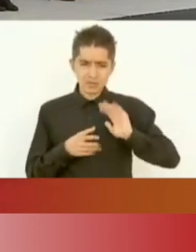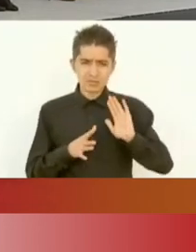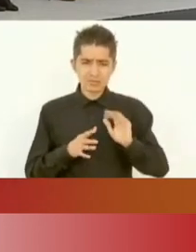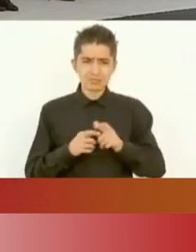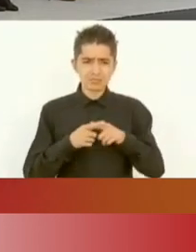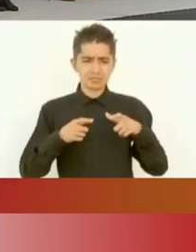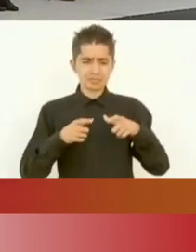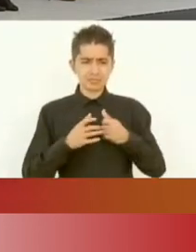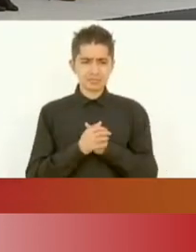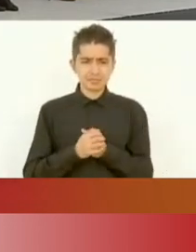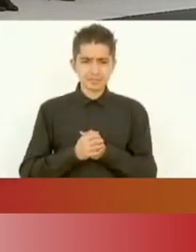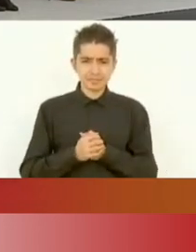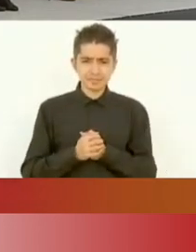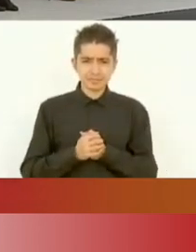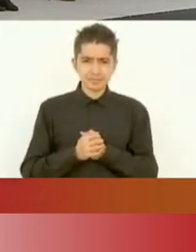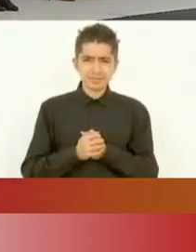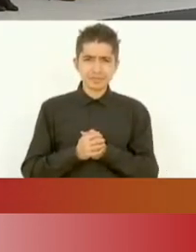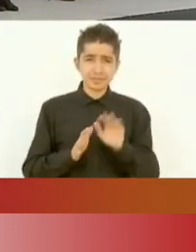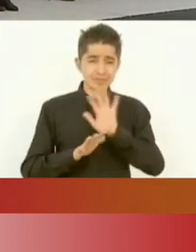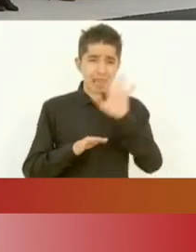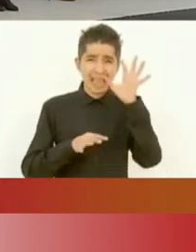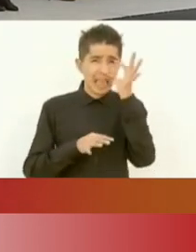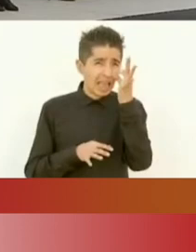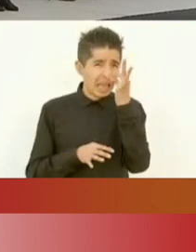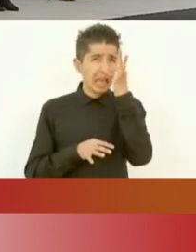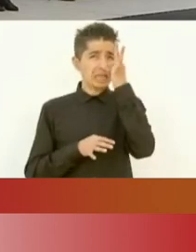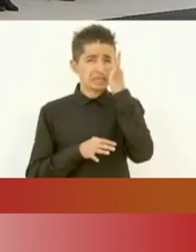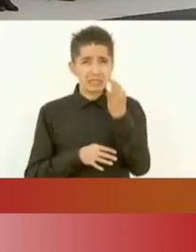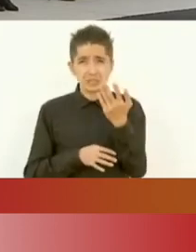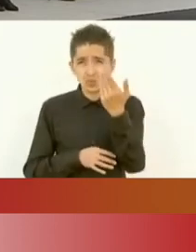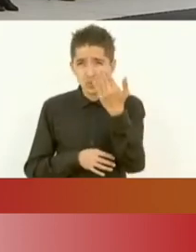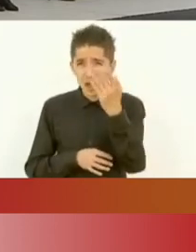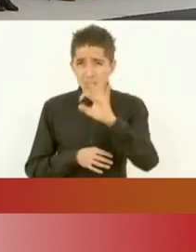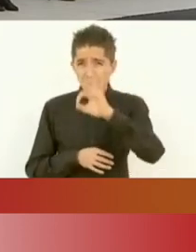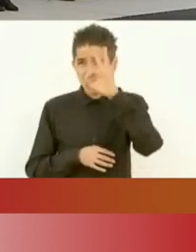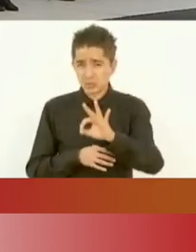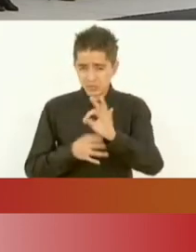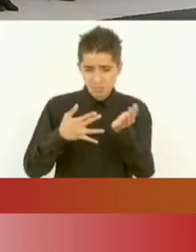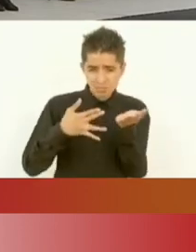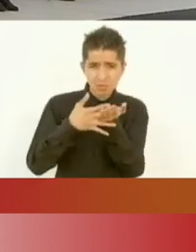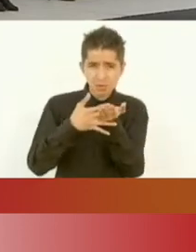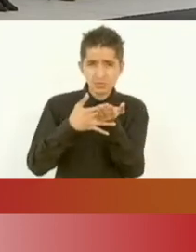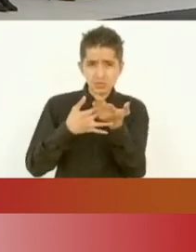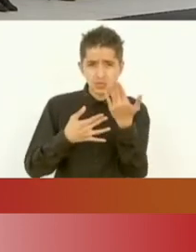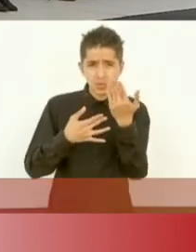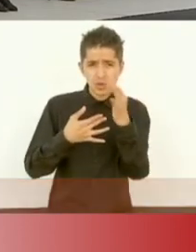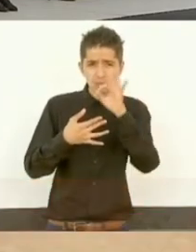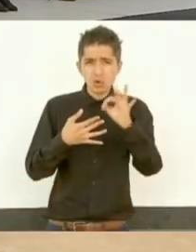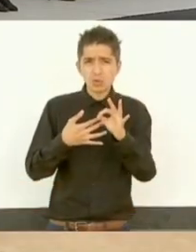y casi el 50 mil operativos y